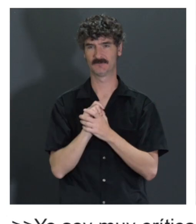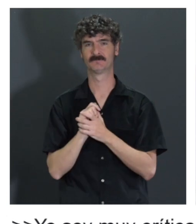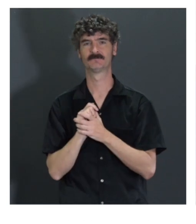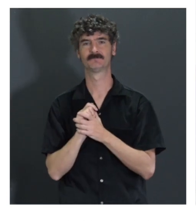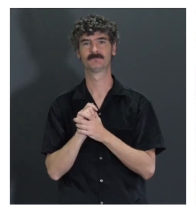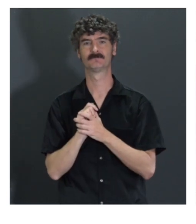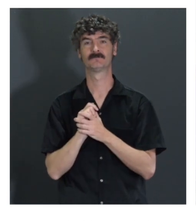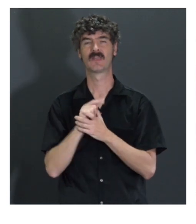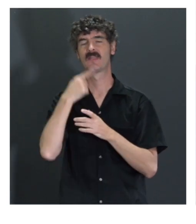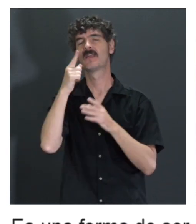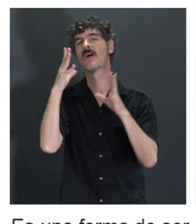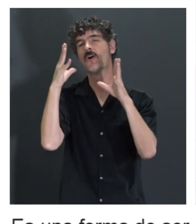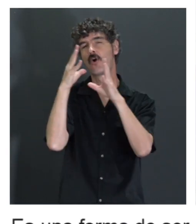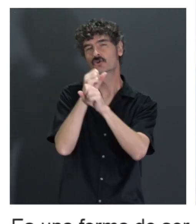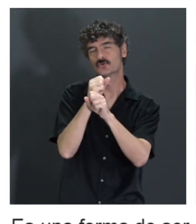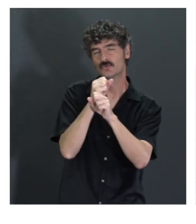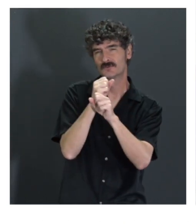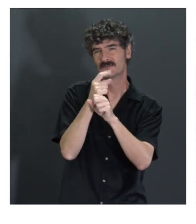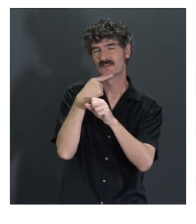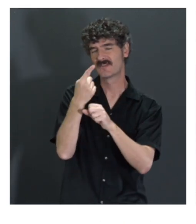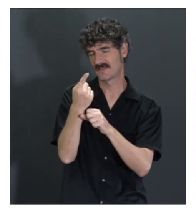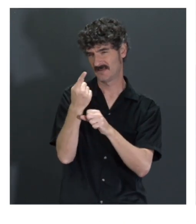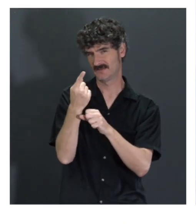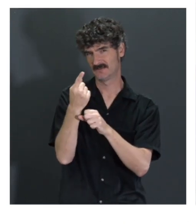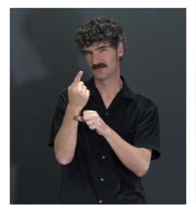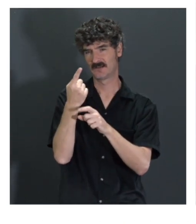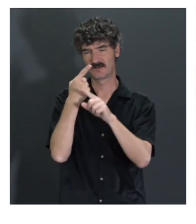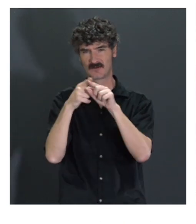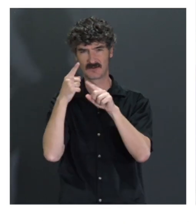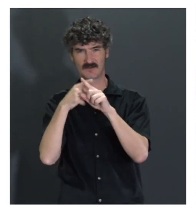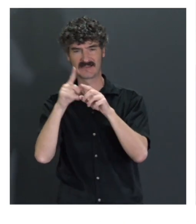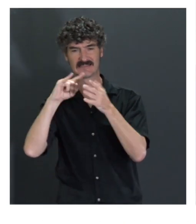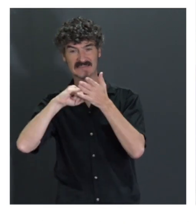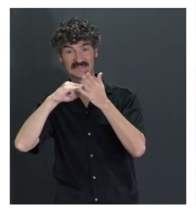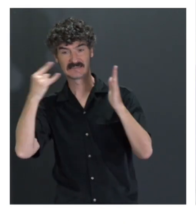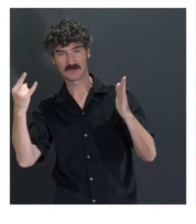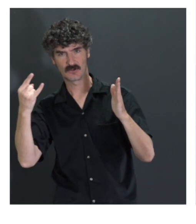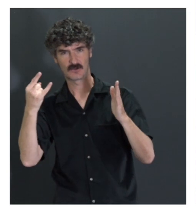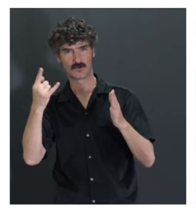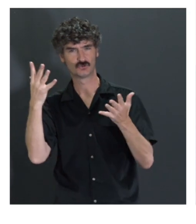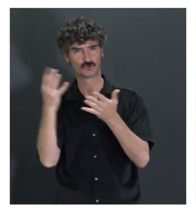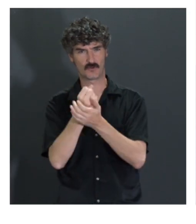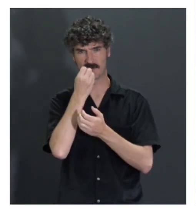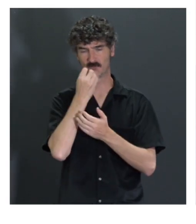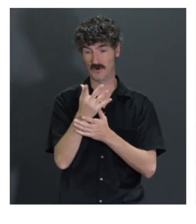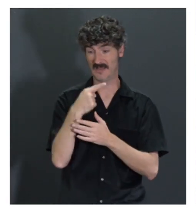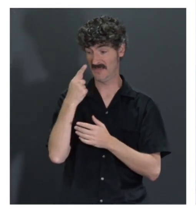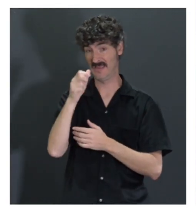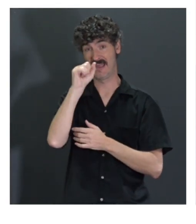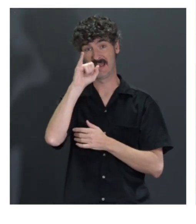más que el lado oscuro realmente, yo creo que hay tomarse las cosas, decir, todas las tecnologías que vienen son buenas, pero como decía Hitor,